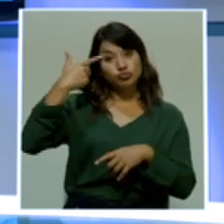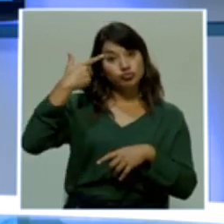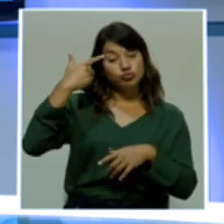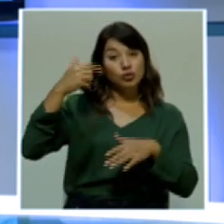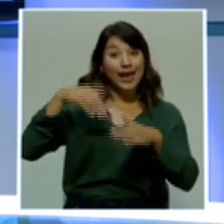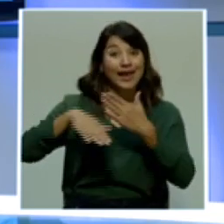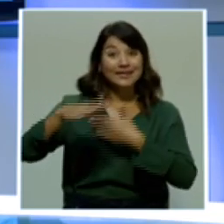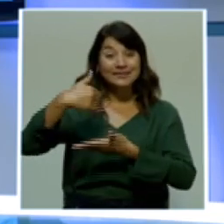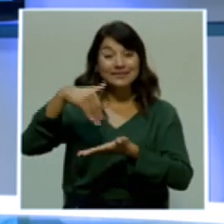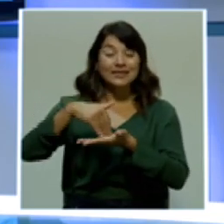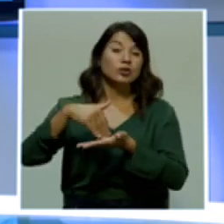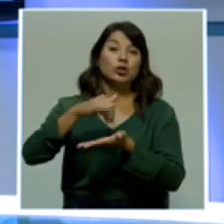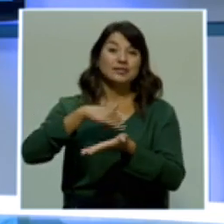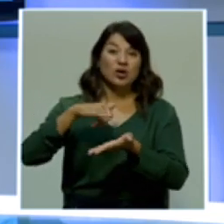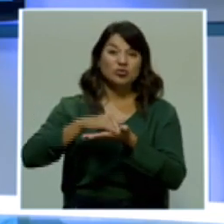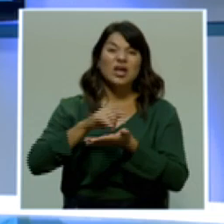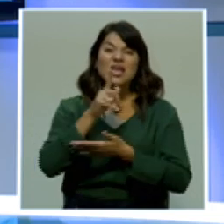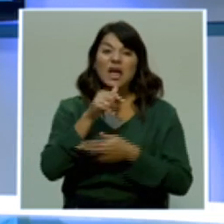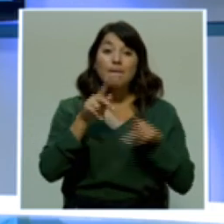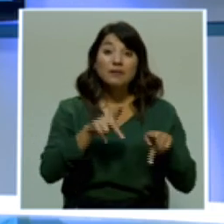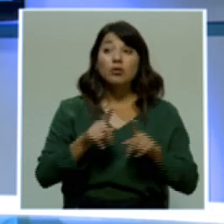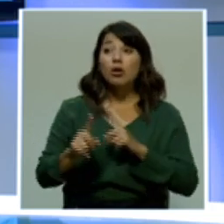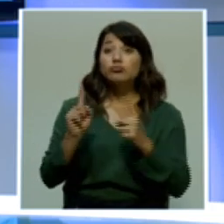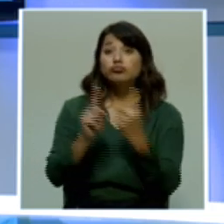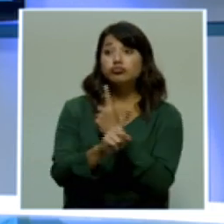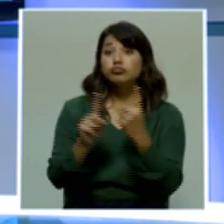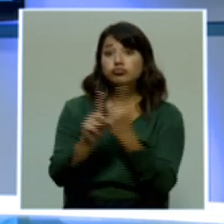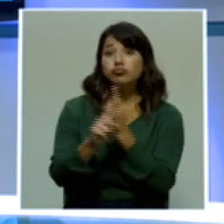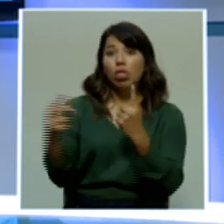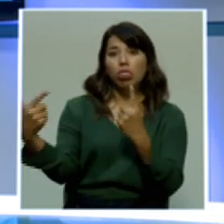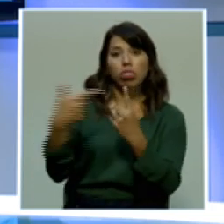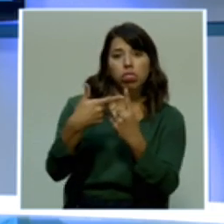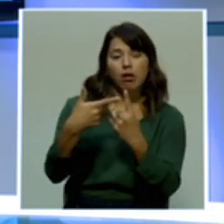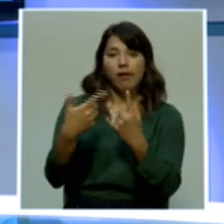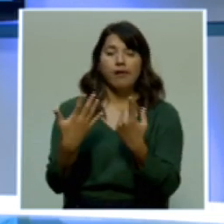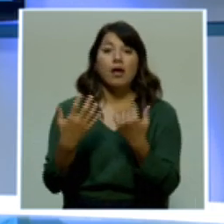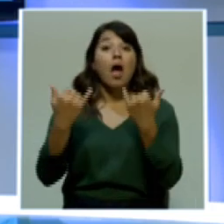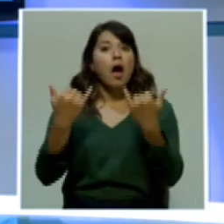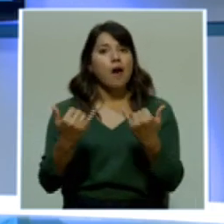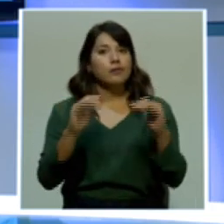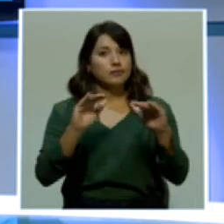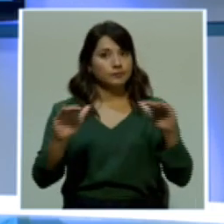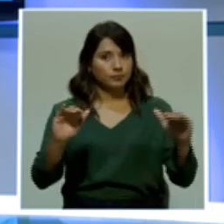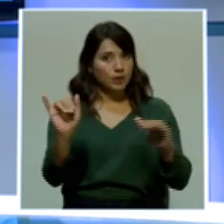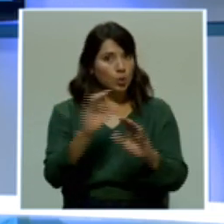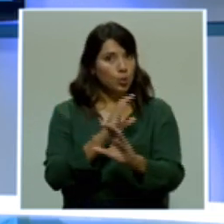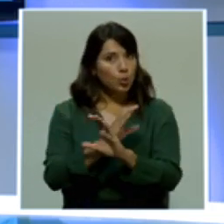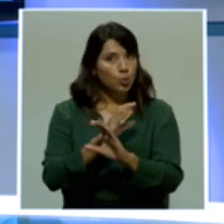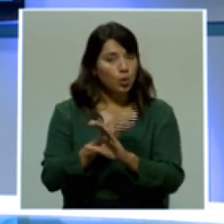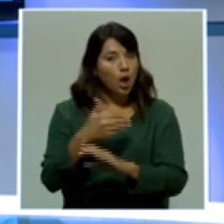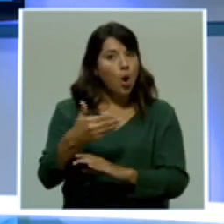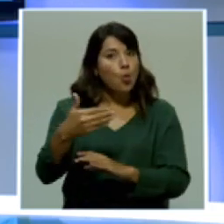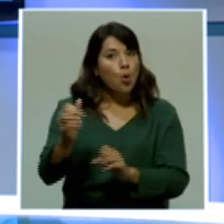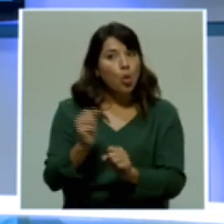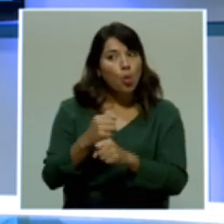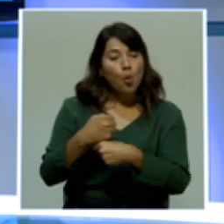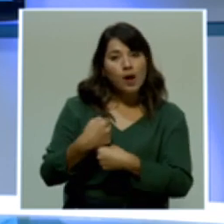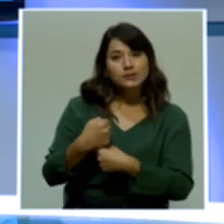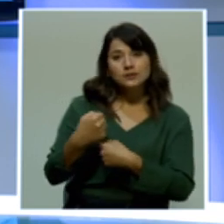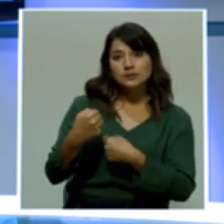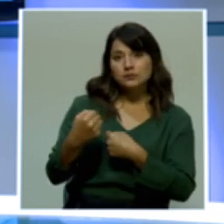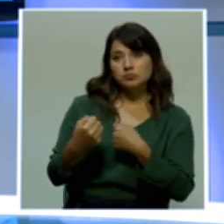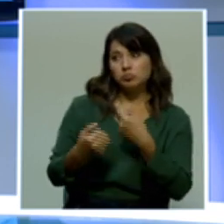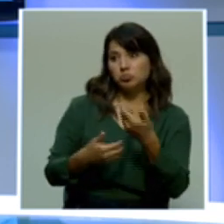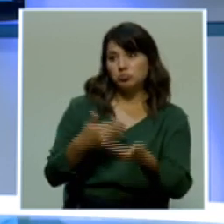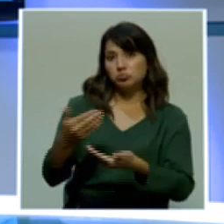José, el OIJ hace un llamado para que las personas no se descuiden mientras realizan sus gestiones personales.